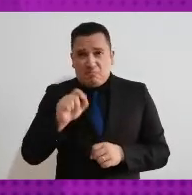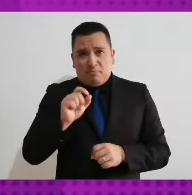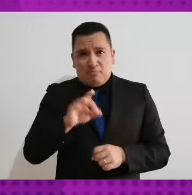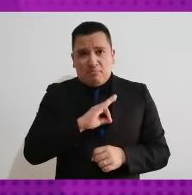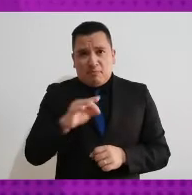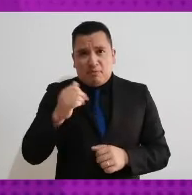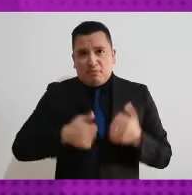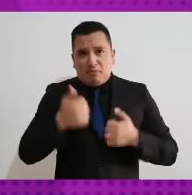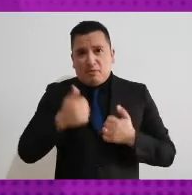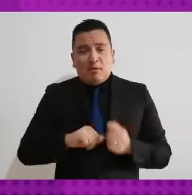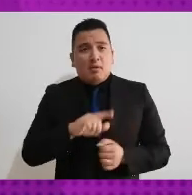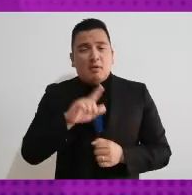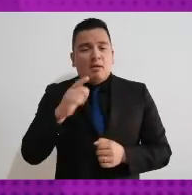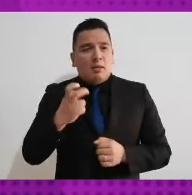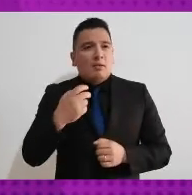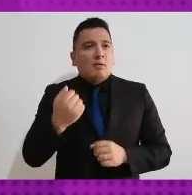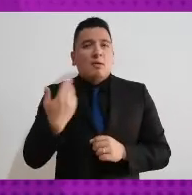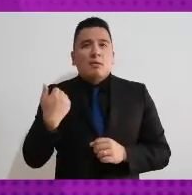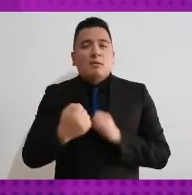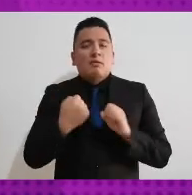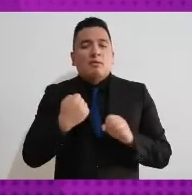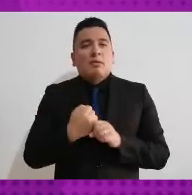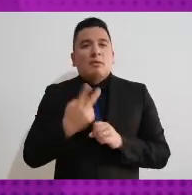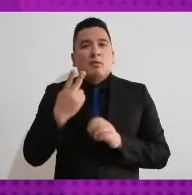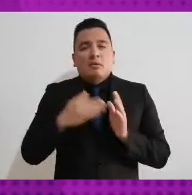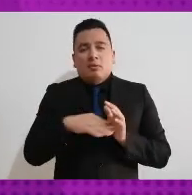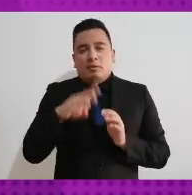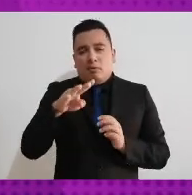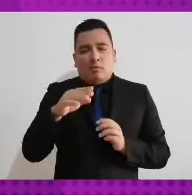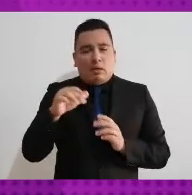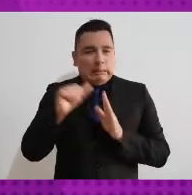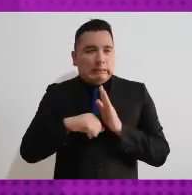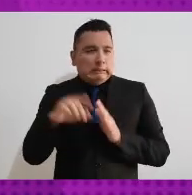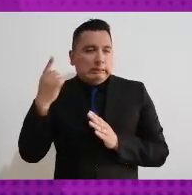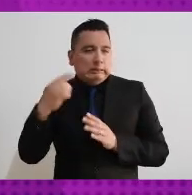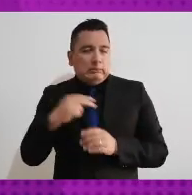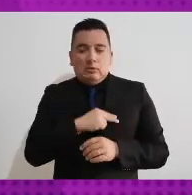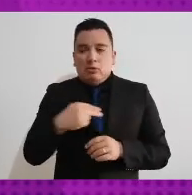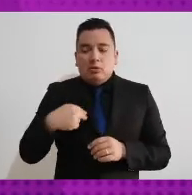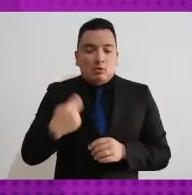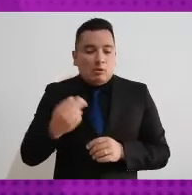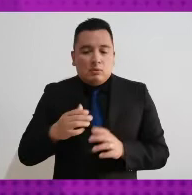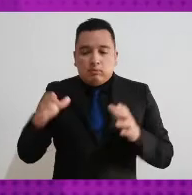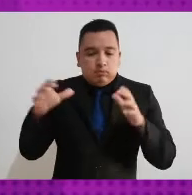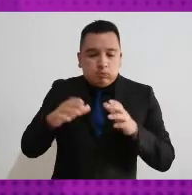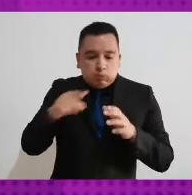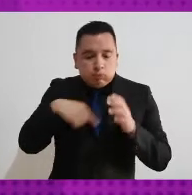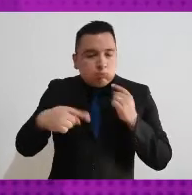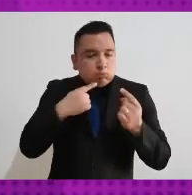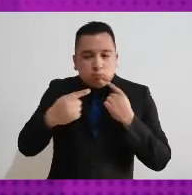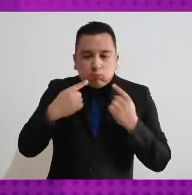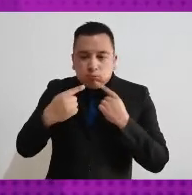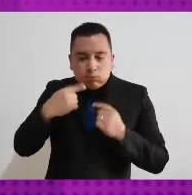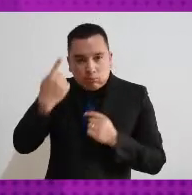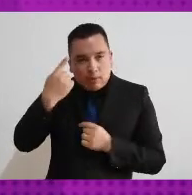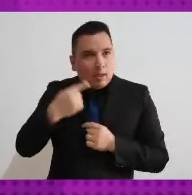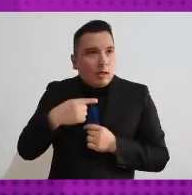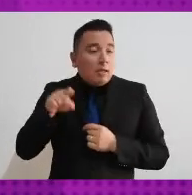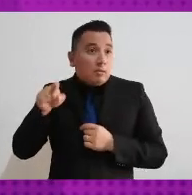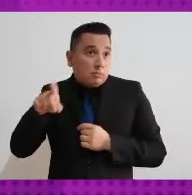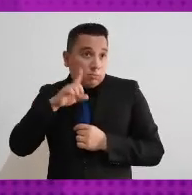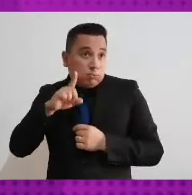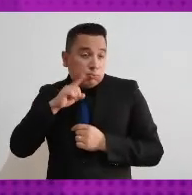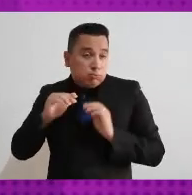A partir de ese momento, en diciembre de 2019, empezamos a trabajar en la entonces Comisión Temporal de Igualdad de Género y No Discriminación que presidía